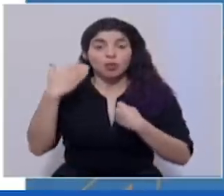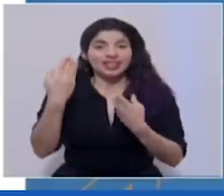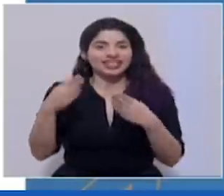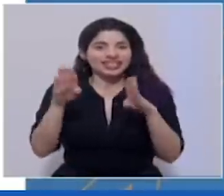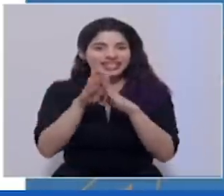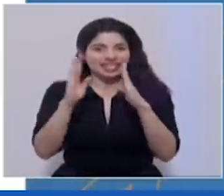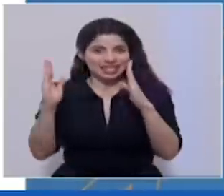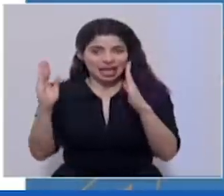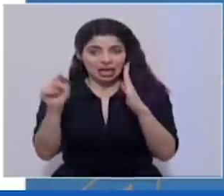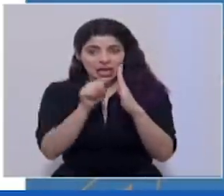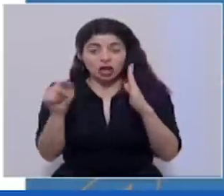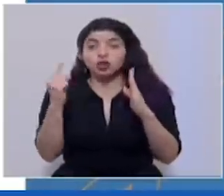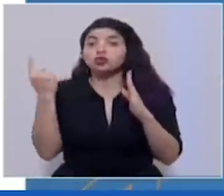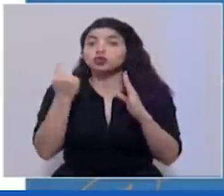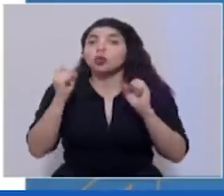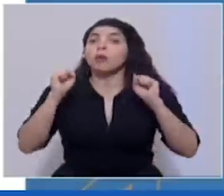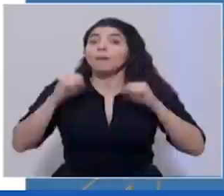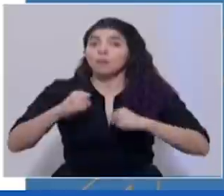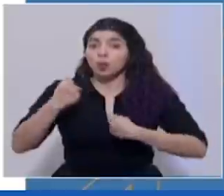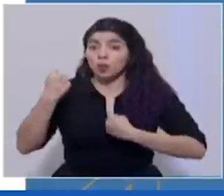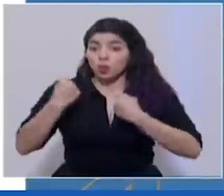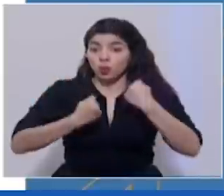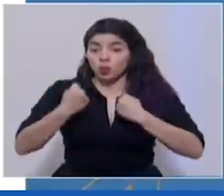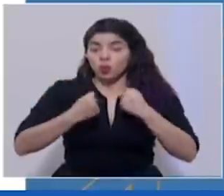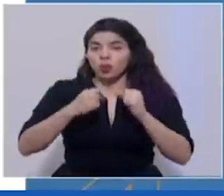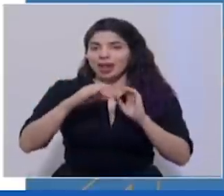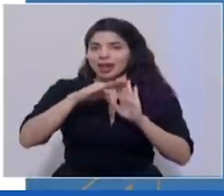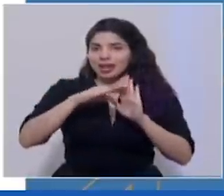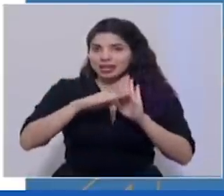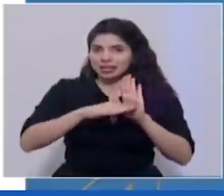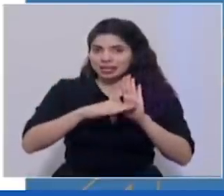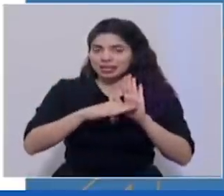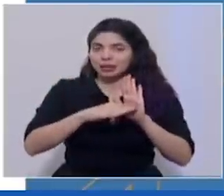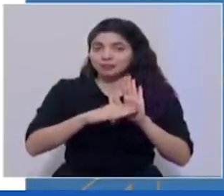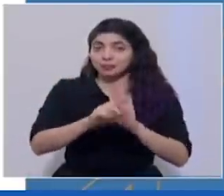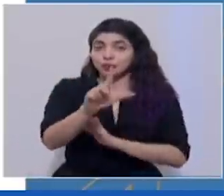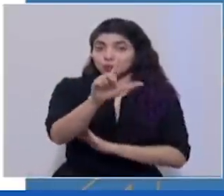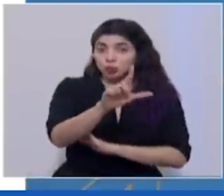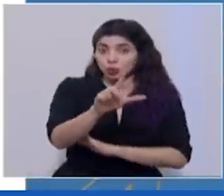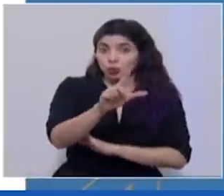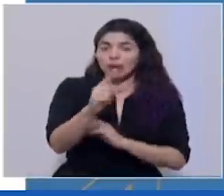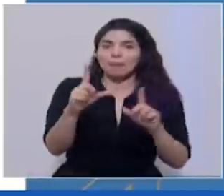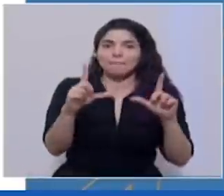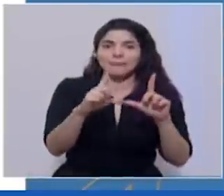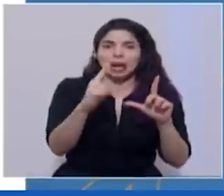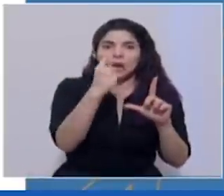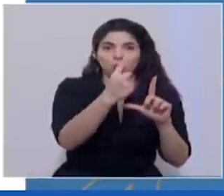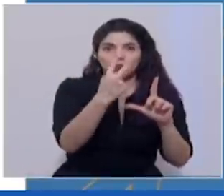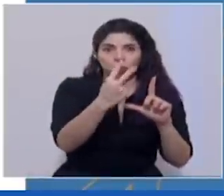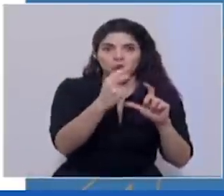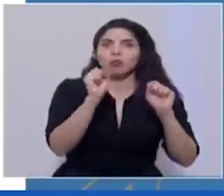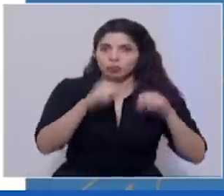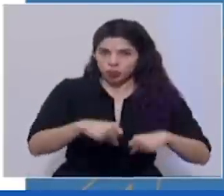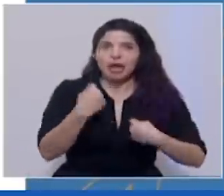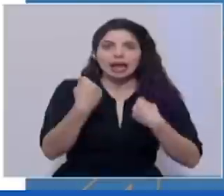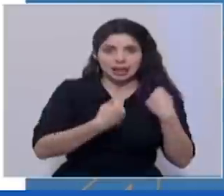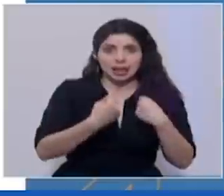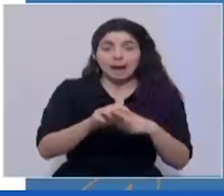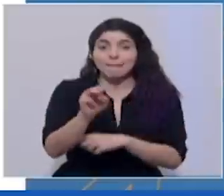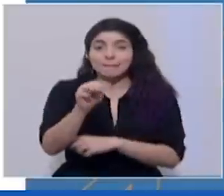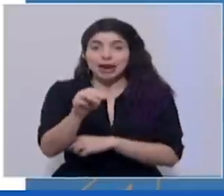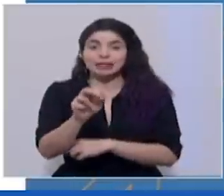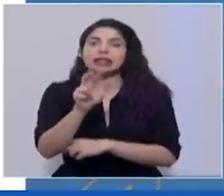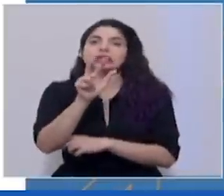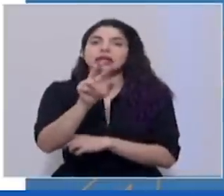cierre, sólo circulan bajo la lista de excepciones, los lunes, placas uno y dos, martes